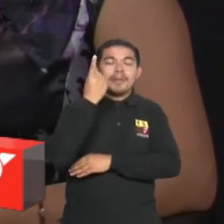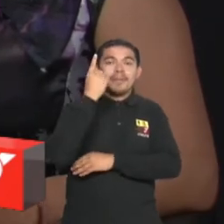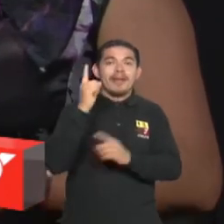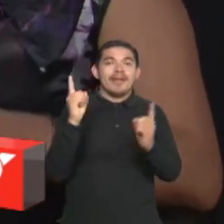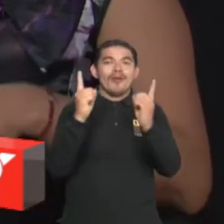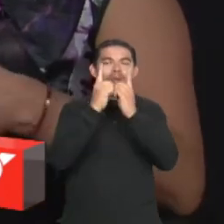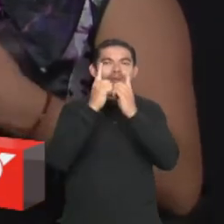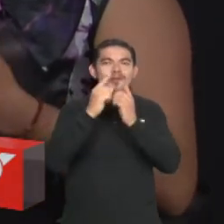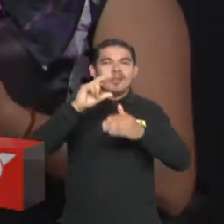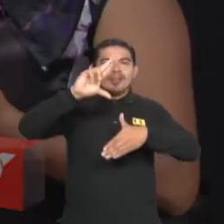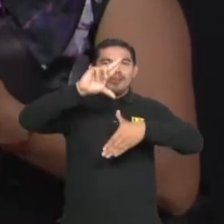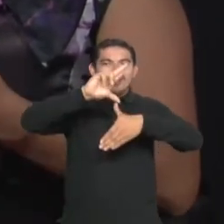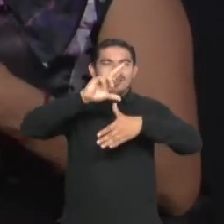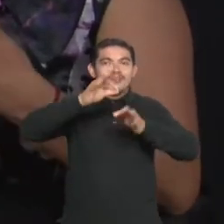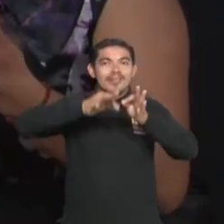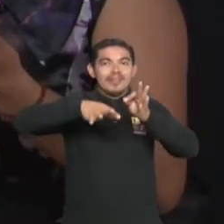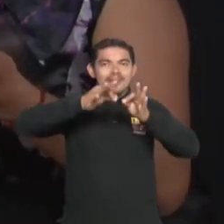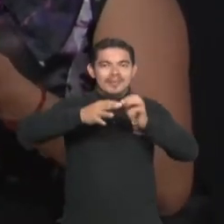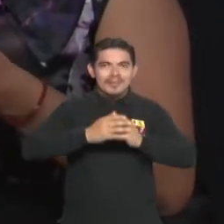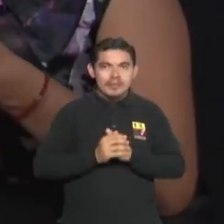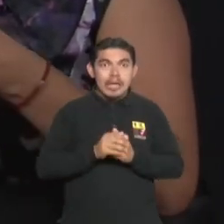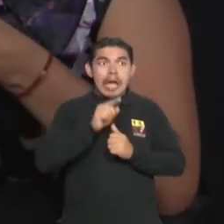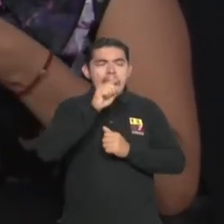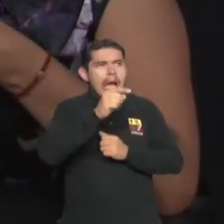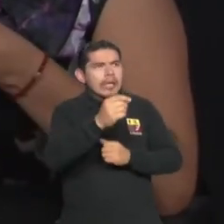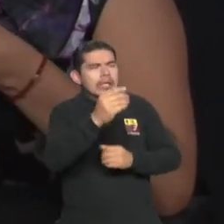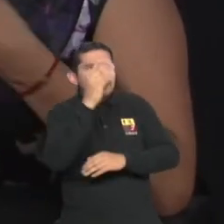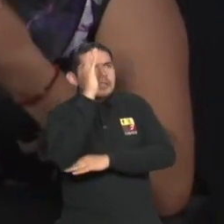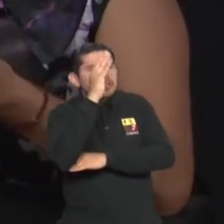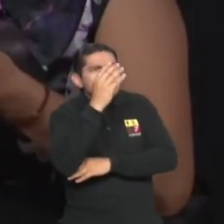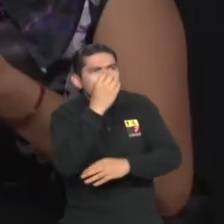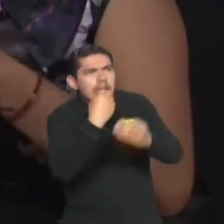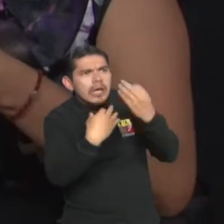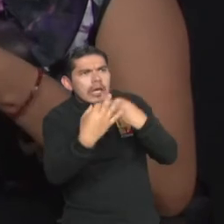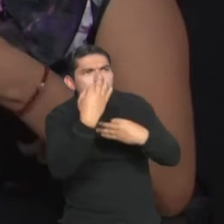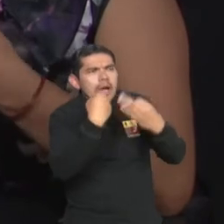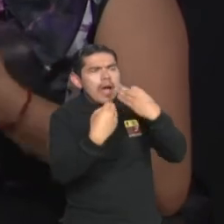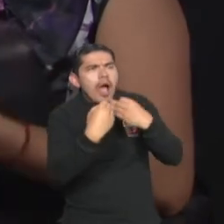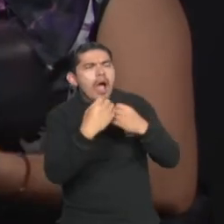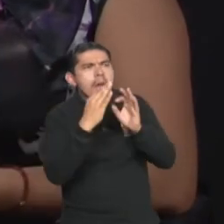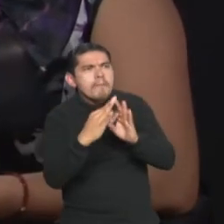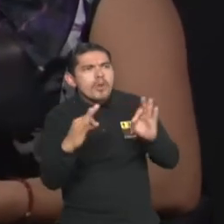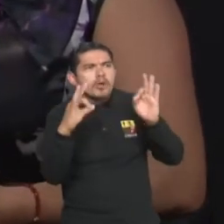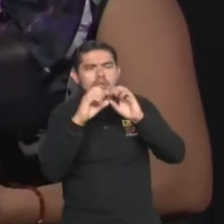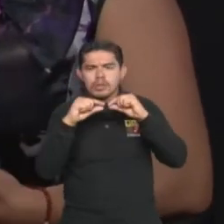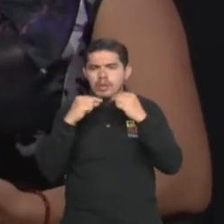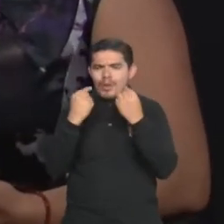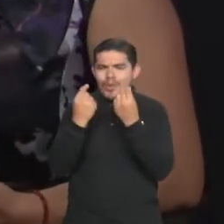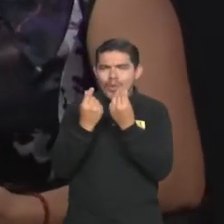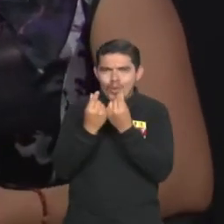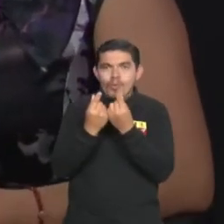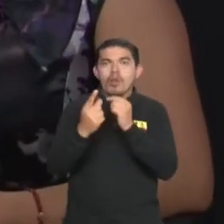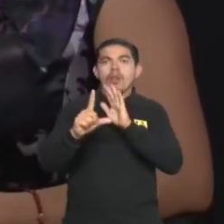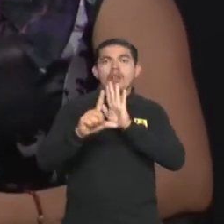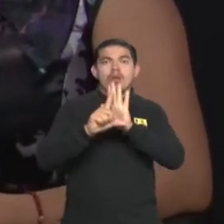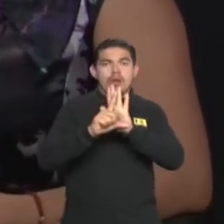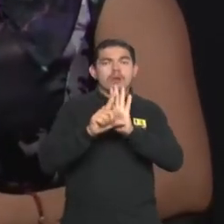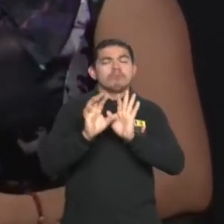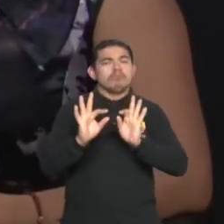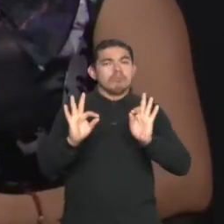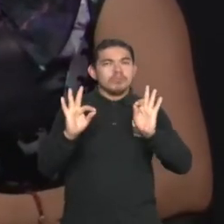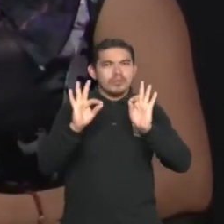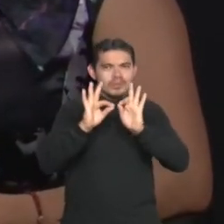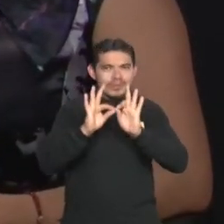de intérpretes, en donde se nos indicó la importancia de crear un grupo, un grupo legal de